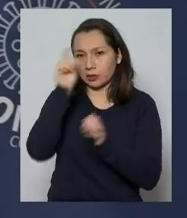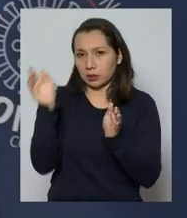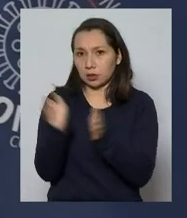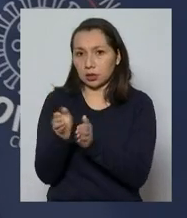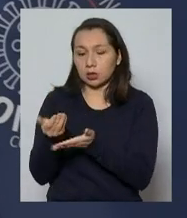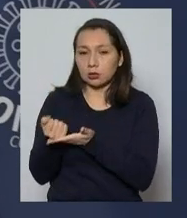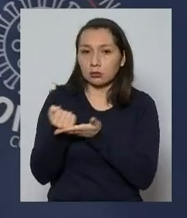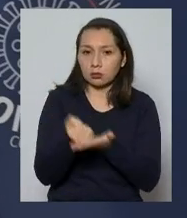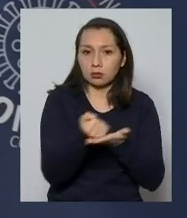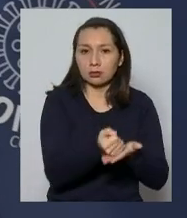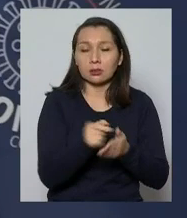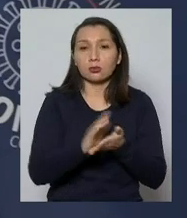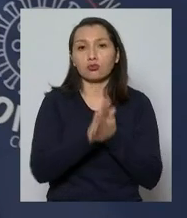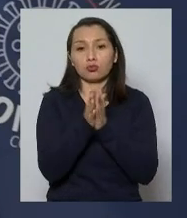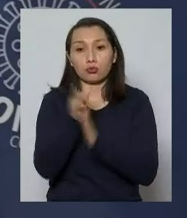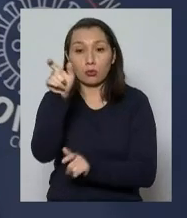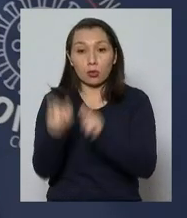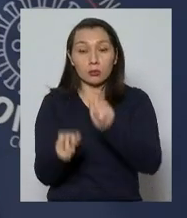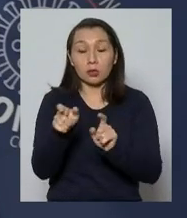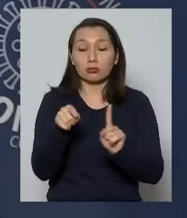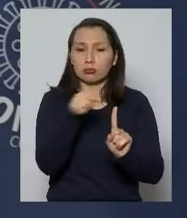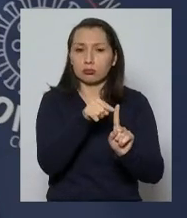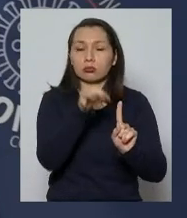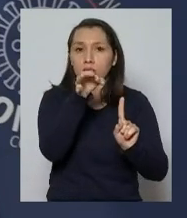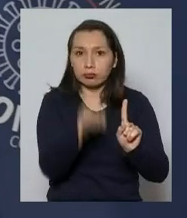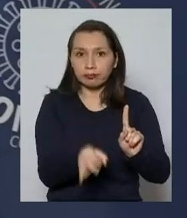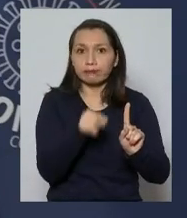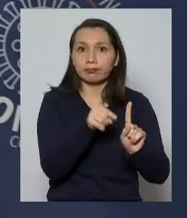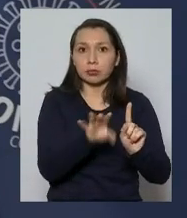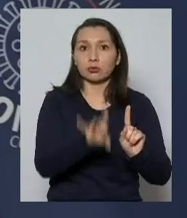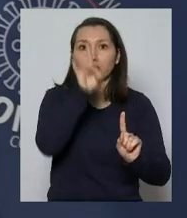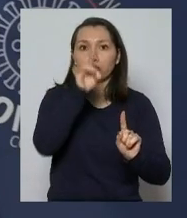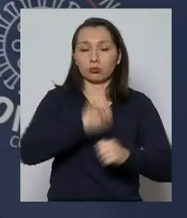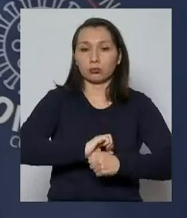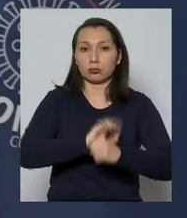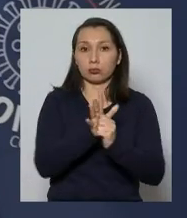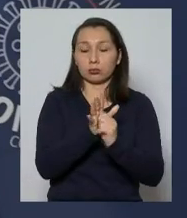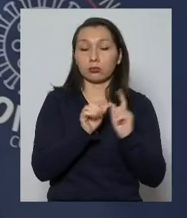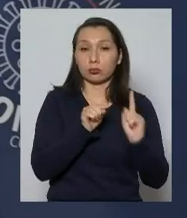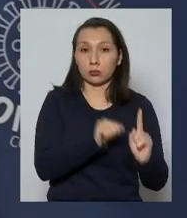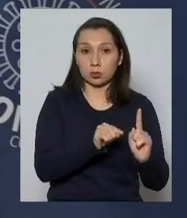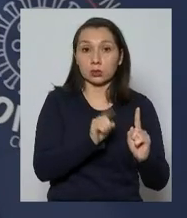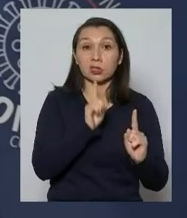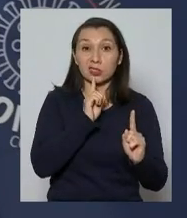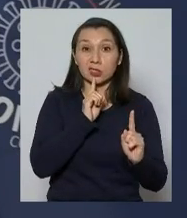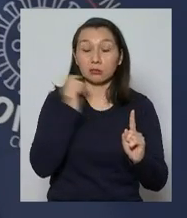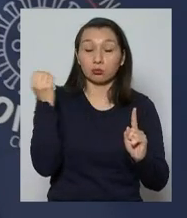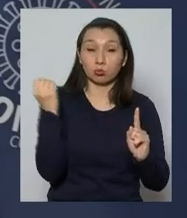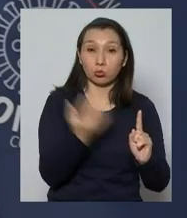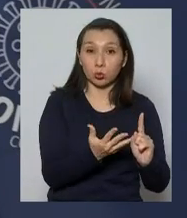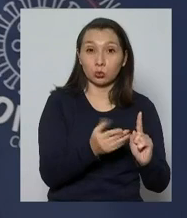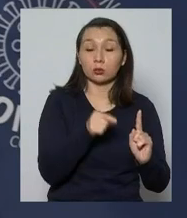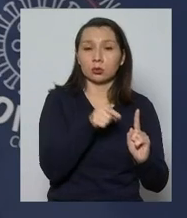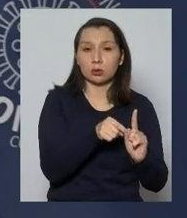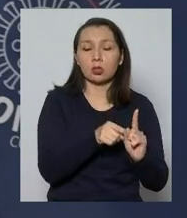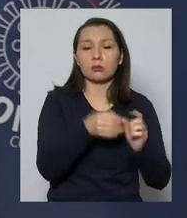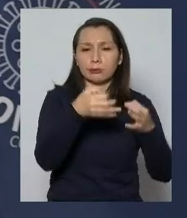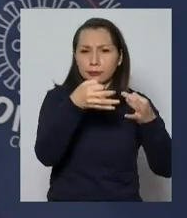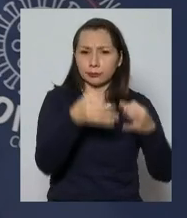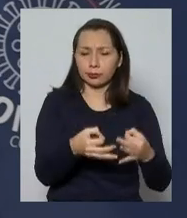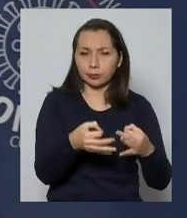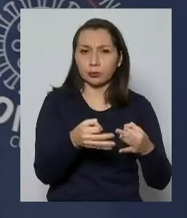salud, que es que todo caso confirmado de coronavirus, de una infección por coronavirus, esté